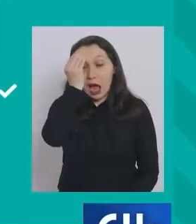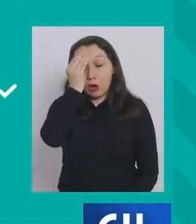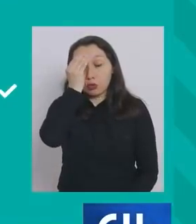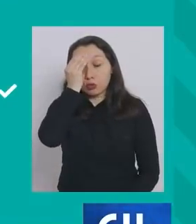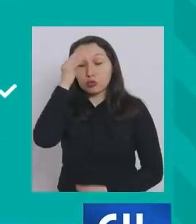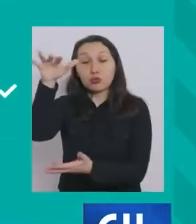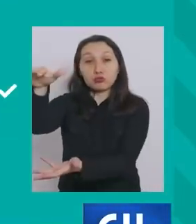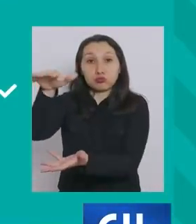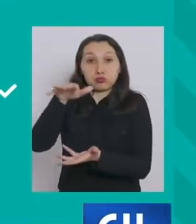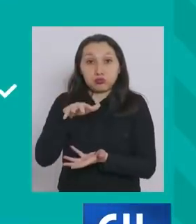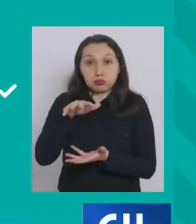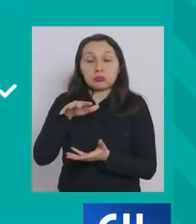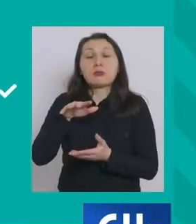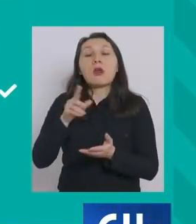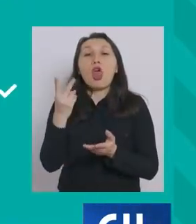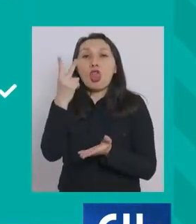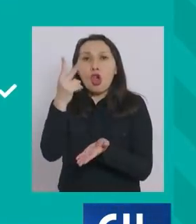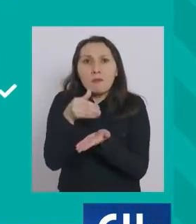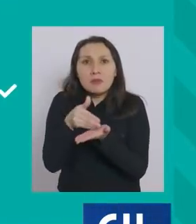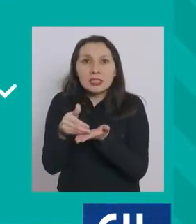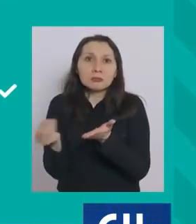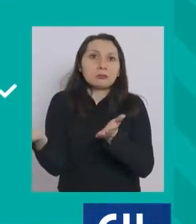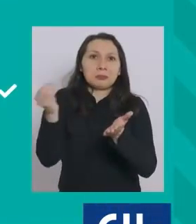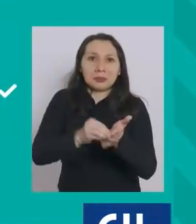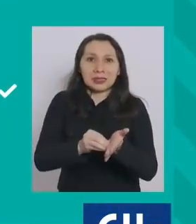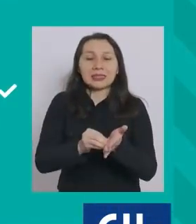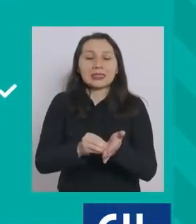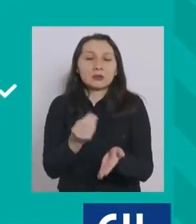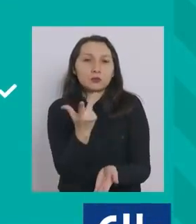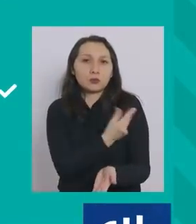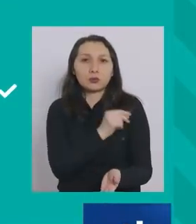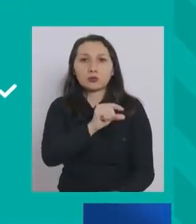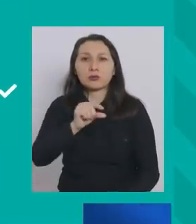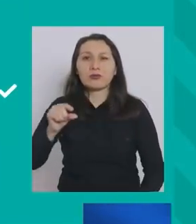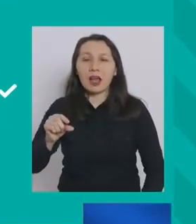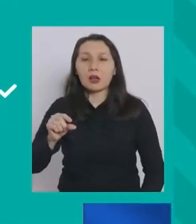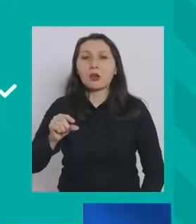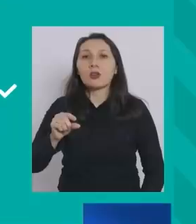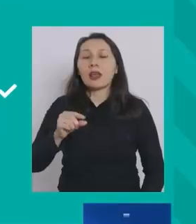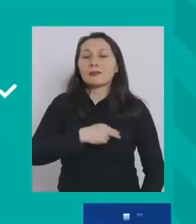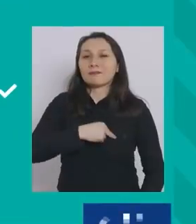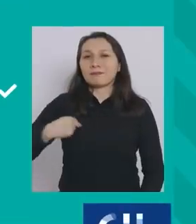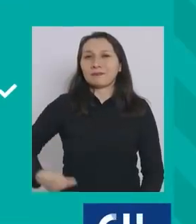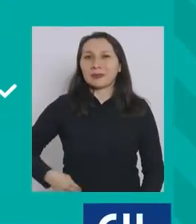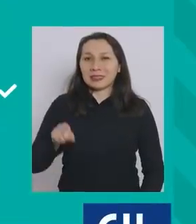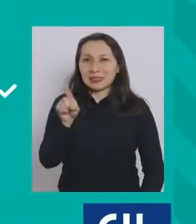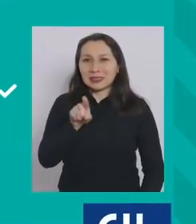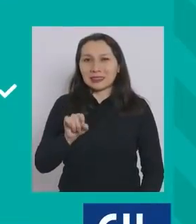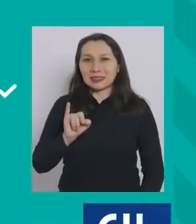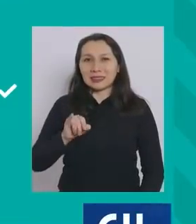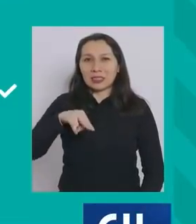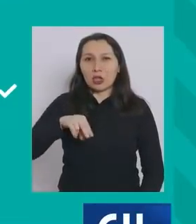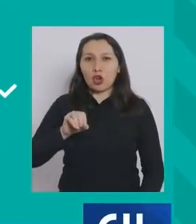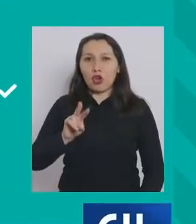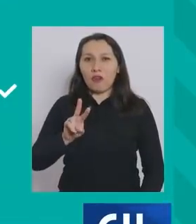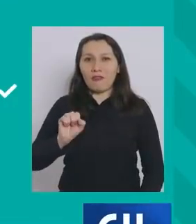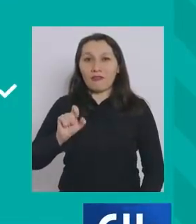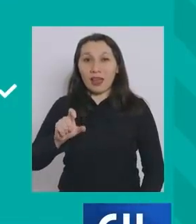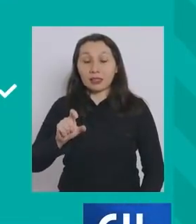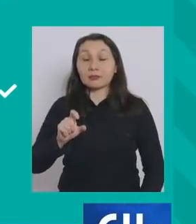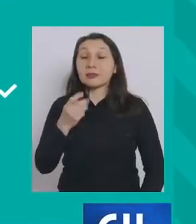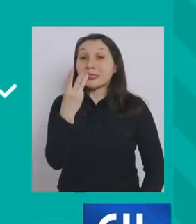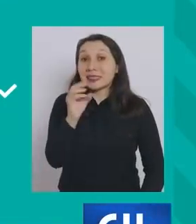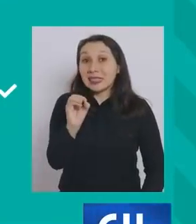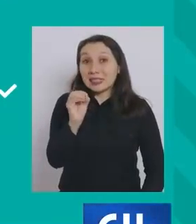recibiremos además 2 millones de dosis de vacuna Sinovac y en la semana del